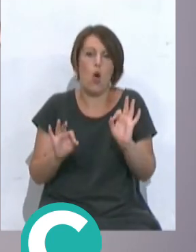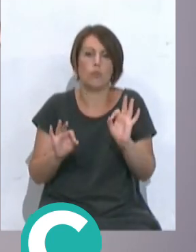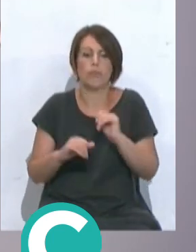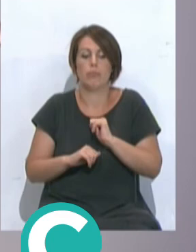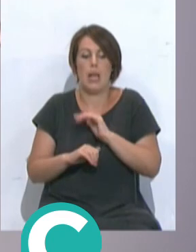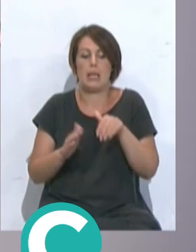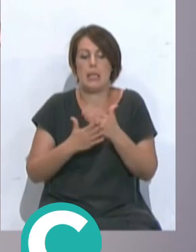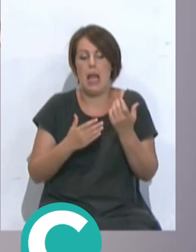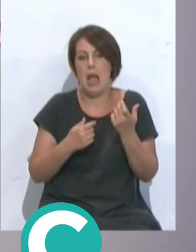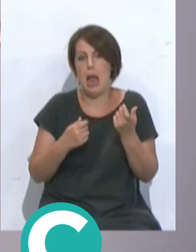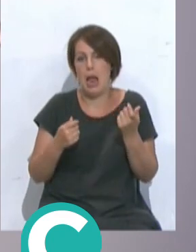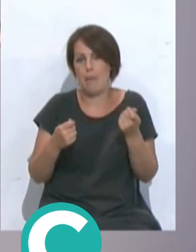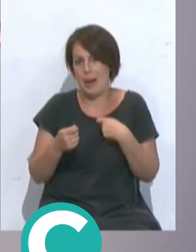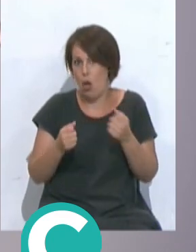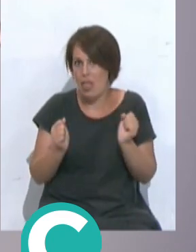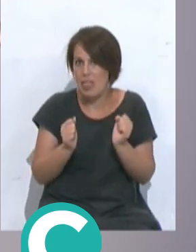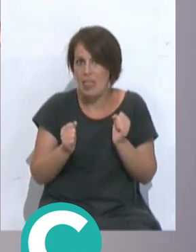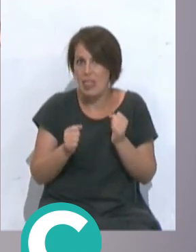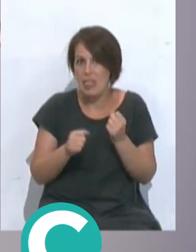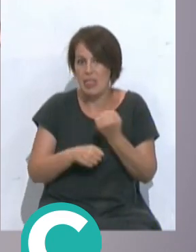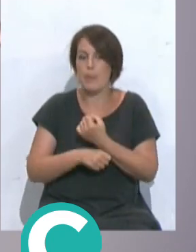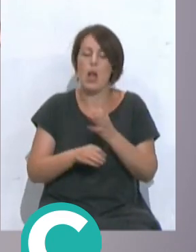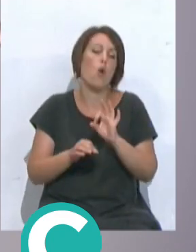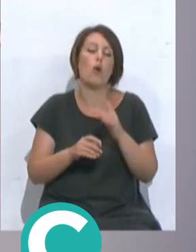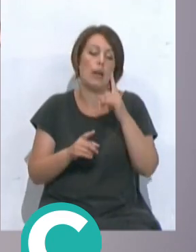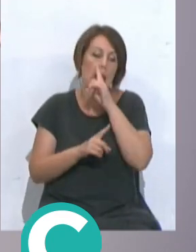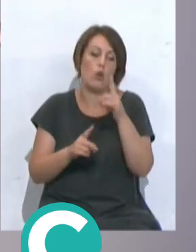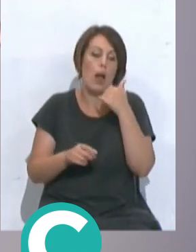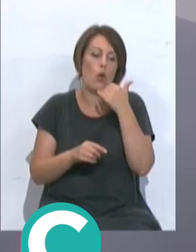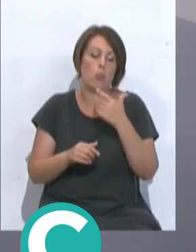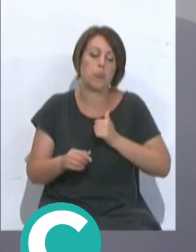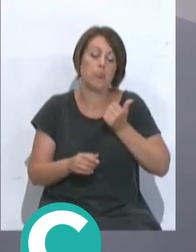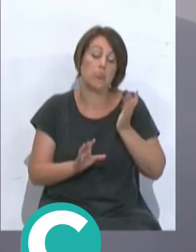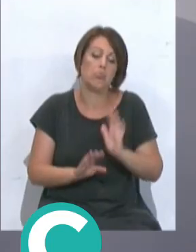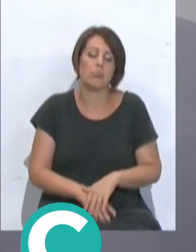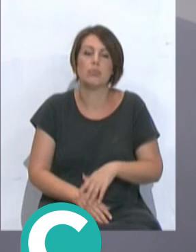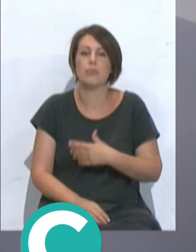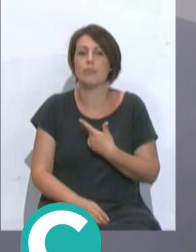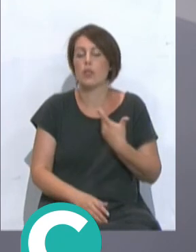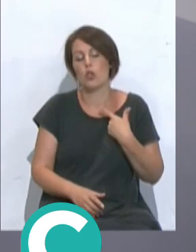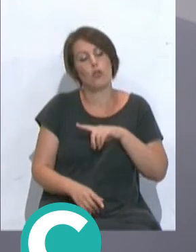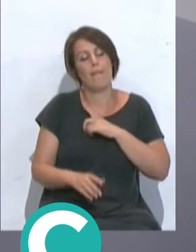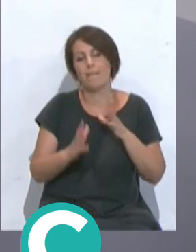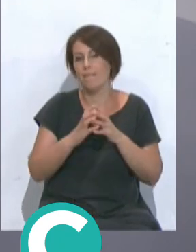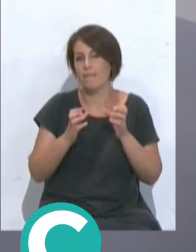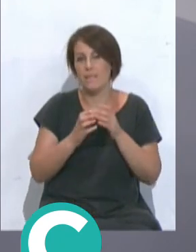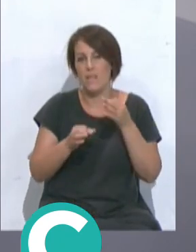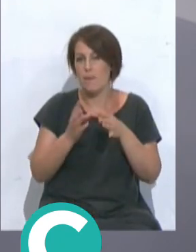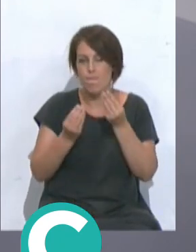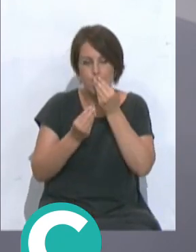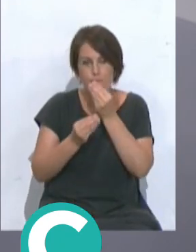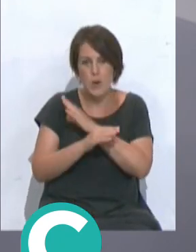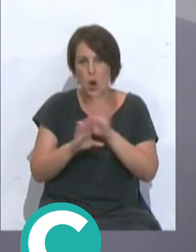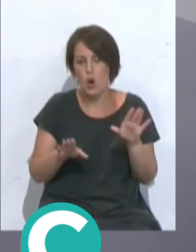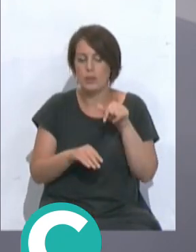habrá que esperar ya el mercado de diciembre o que durante el año haya noción pues sea lo que sea lo que te deseamos es la mejor de la